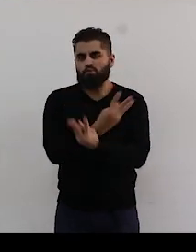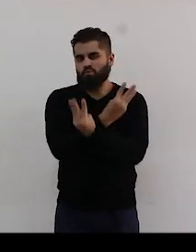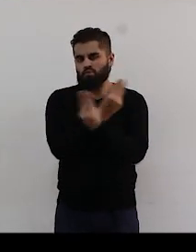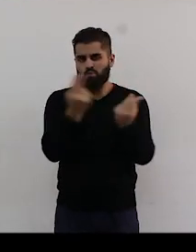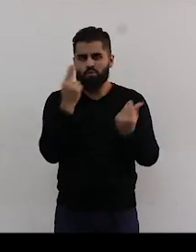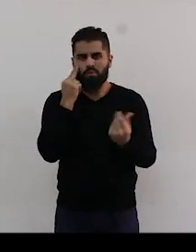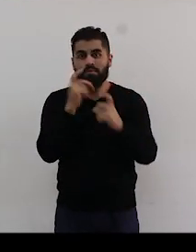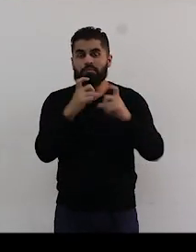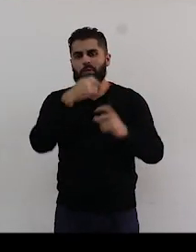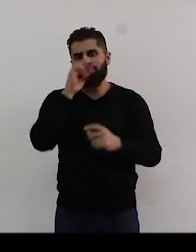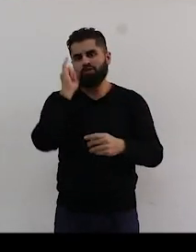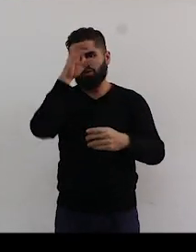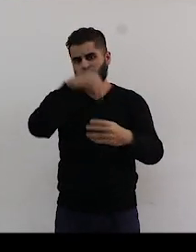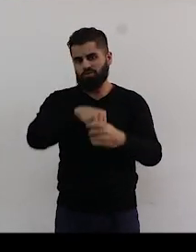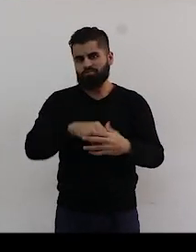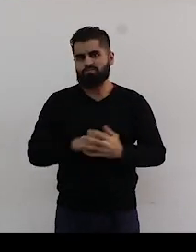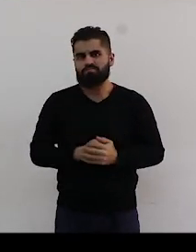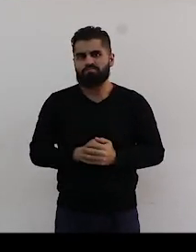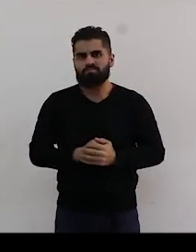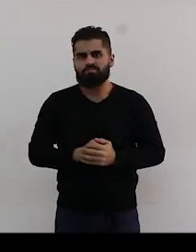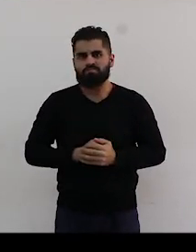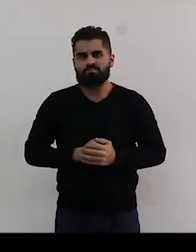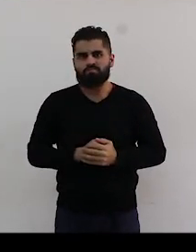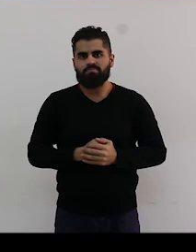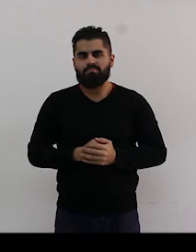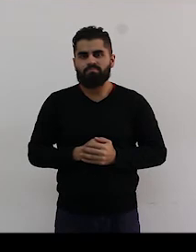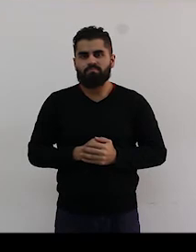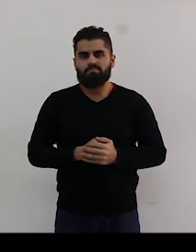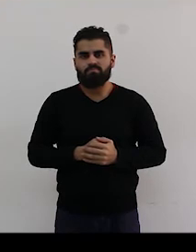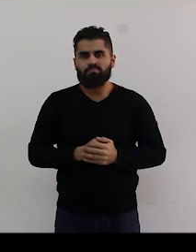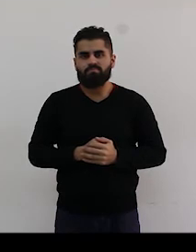abargan lo que es la educación inclusiva.